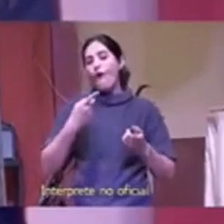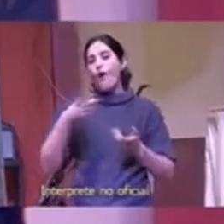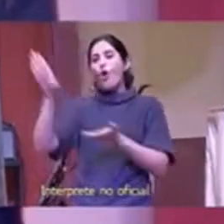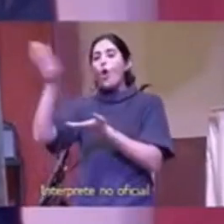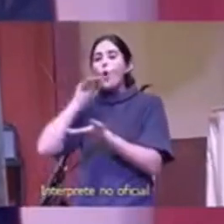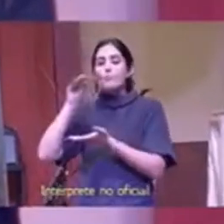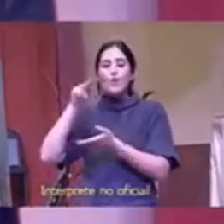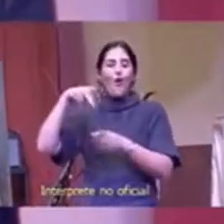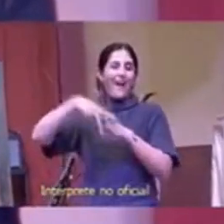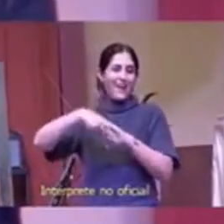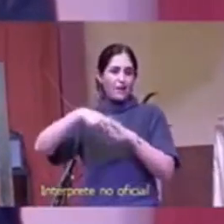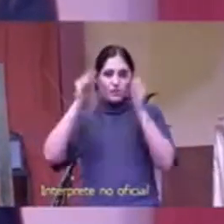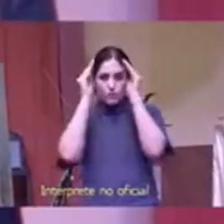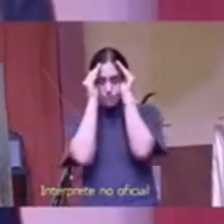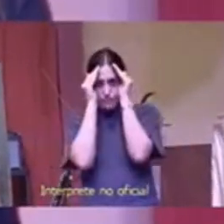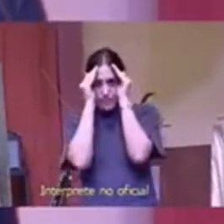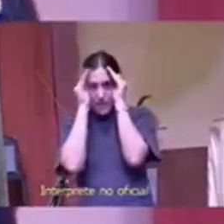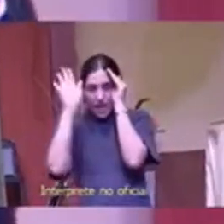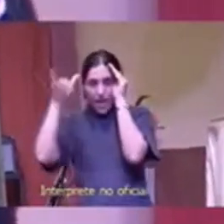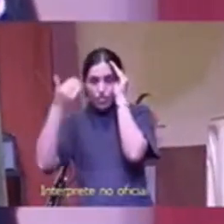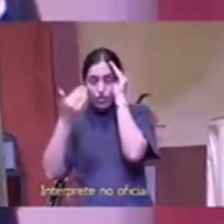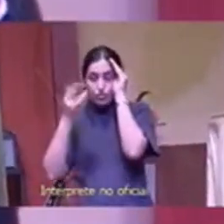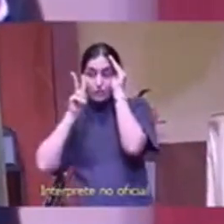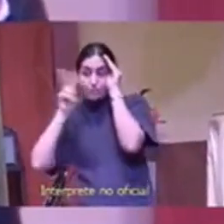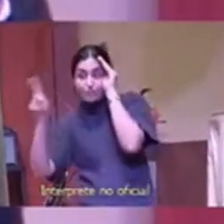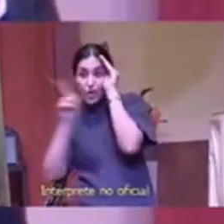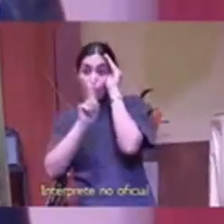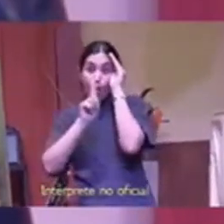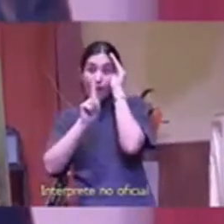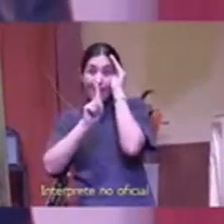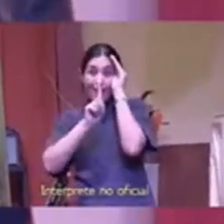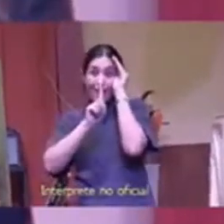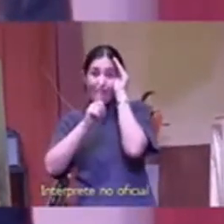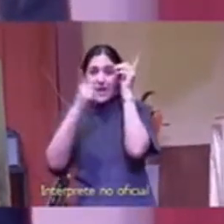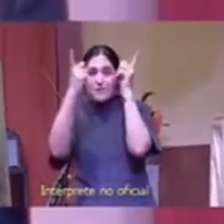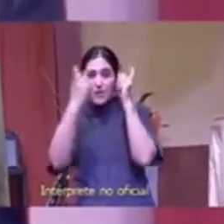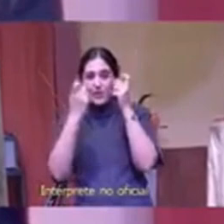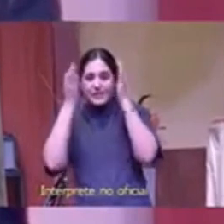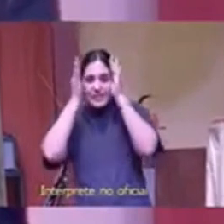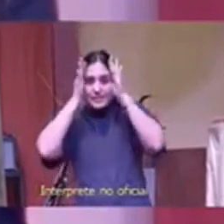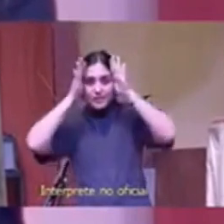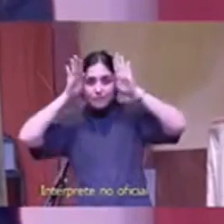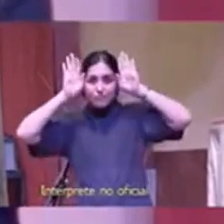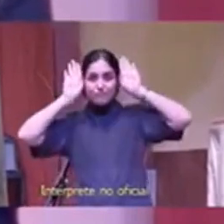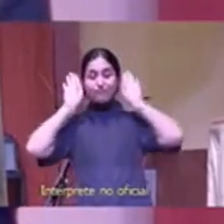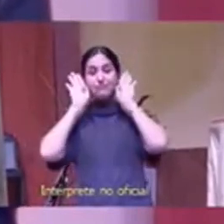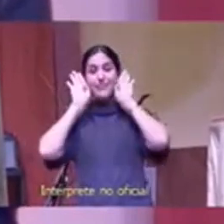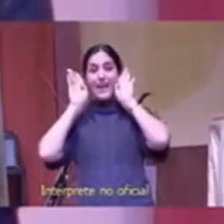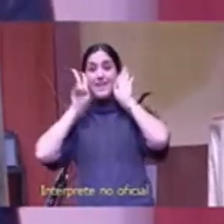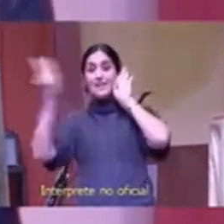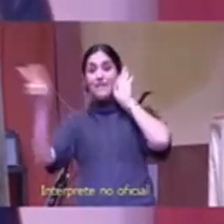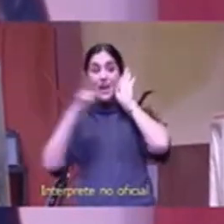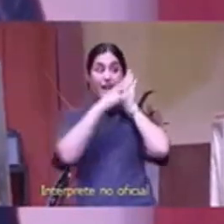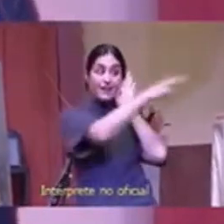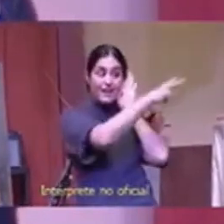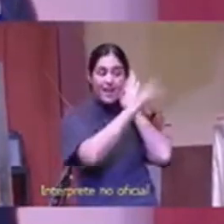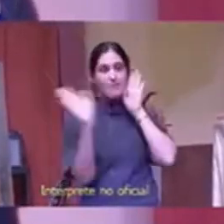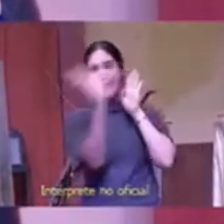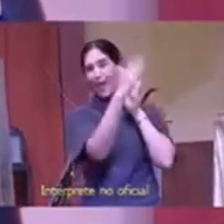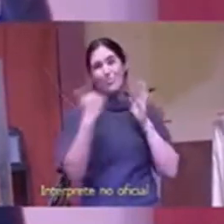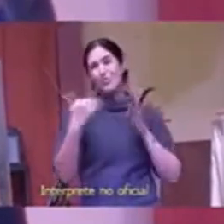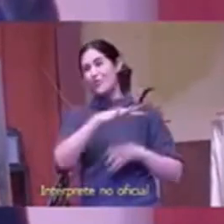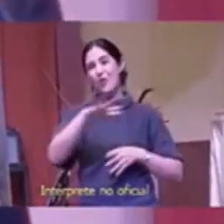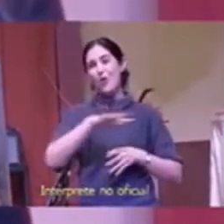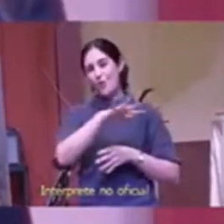y podríamos tener una influencia en ese lugar antes de